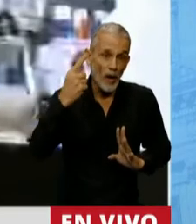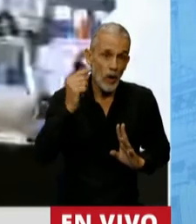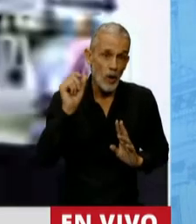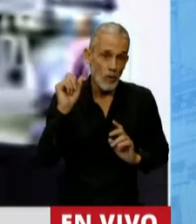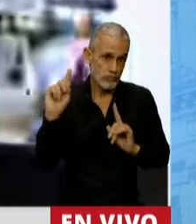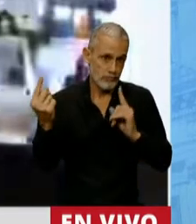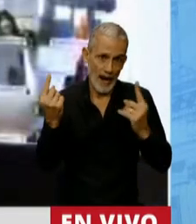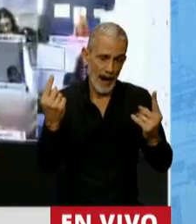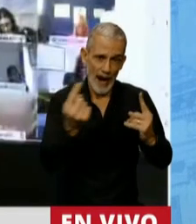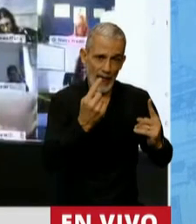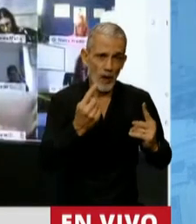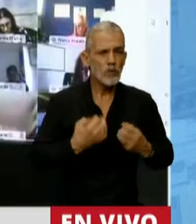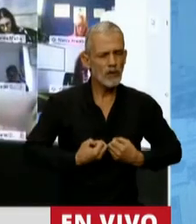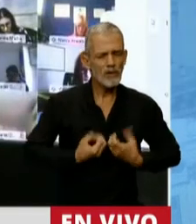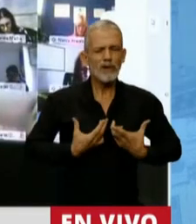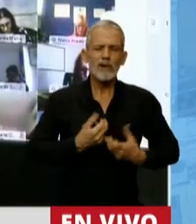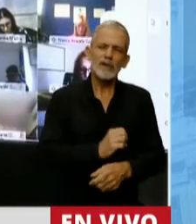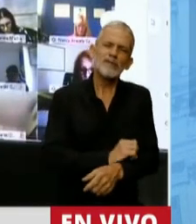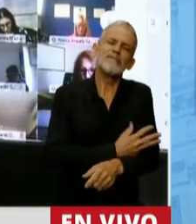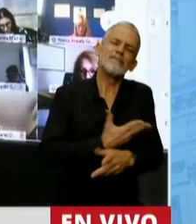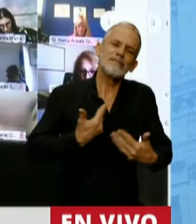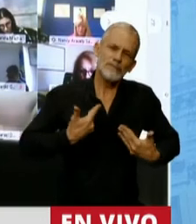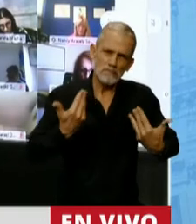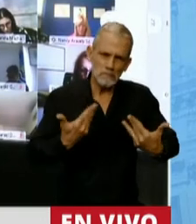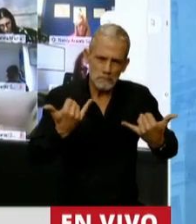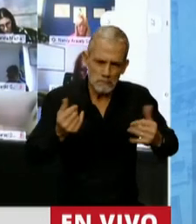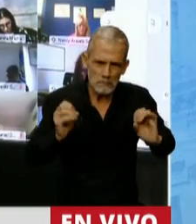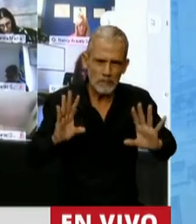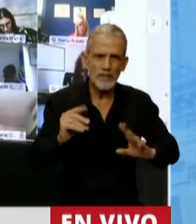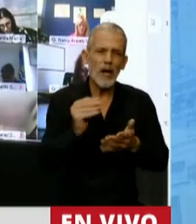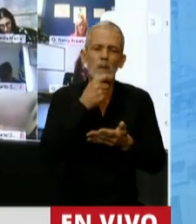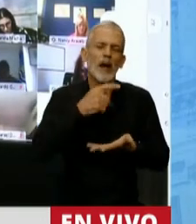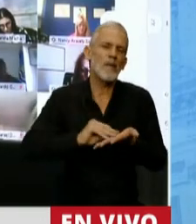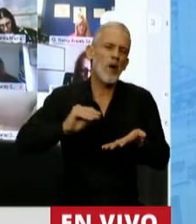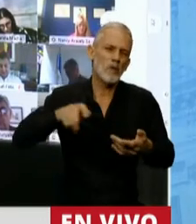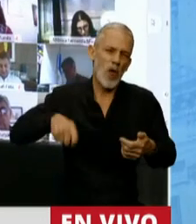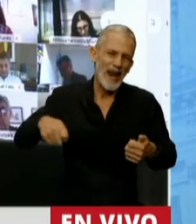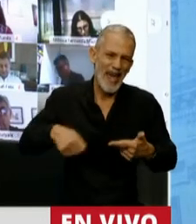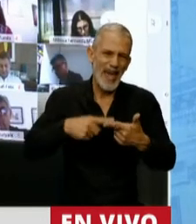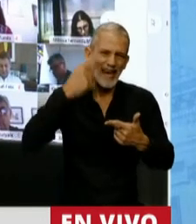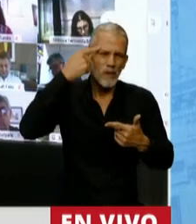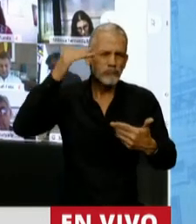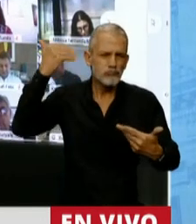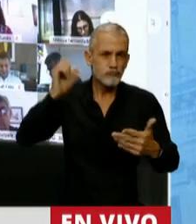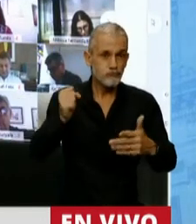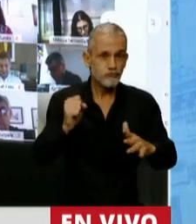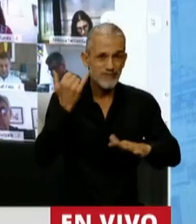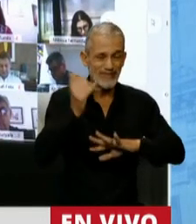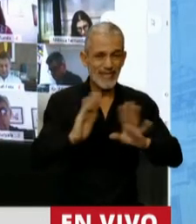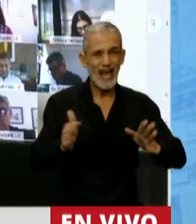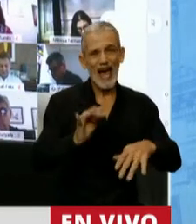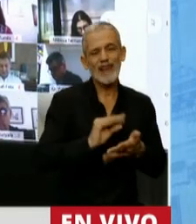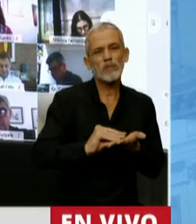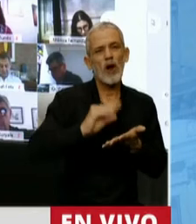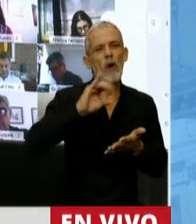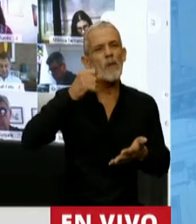desde lo emotivo, desde el sentimiento como el diputado Negri, de la experiencia que le tocó al diputado